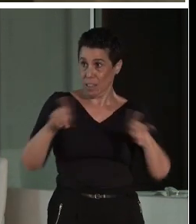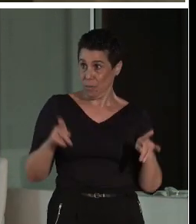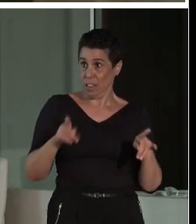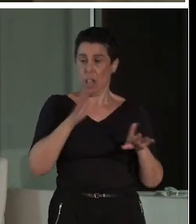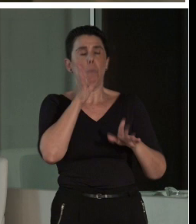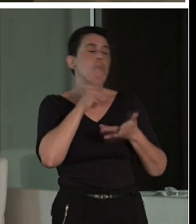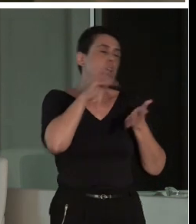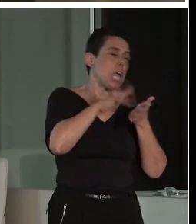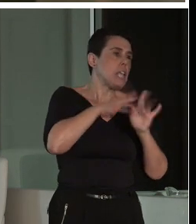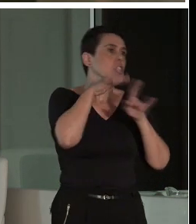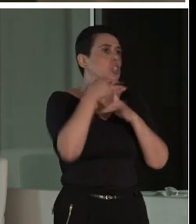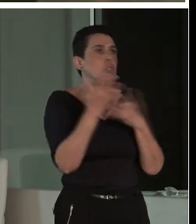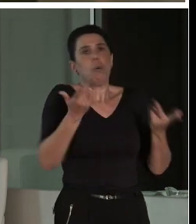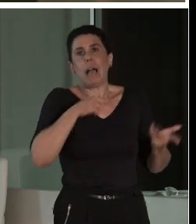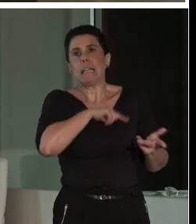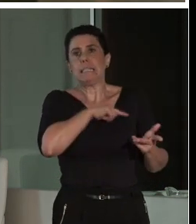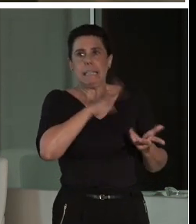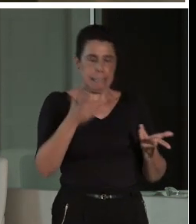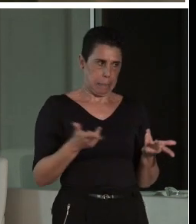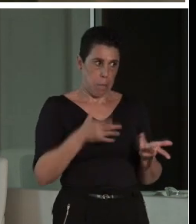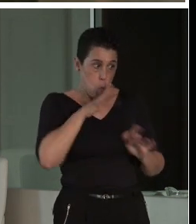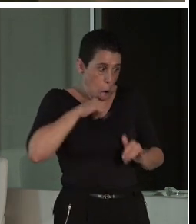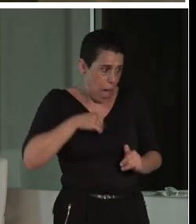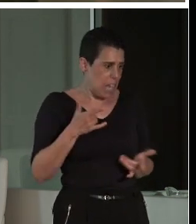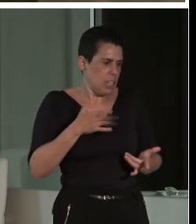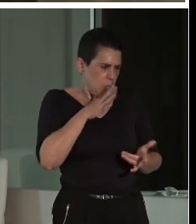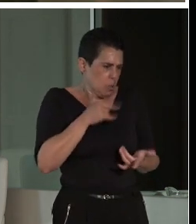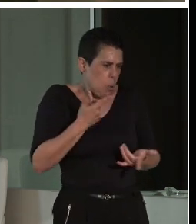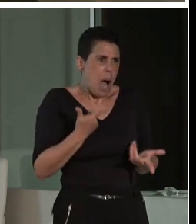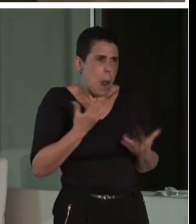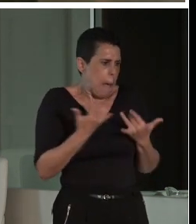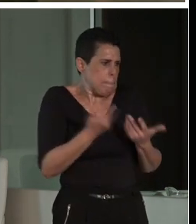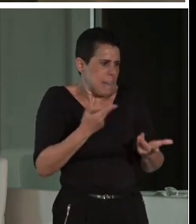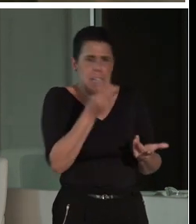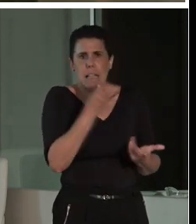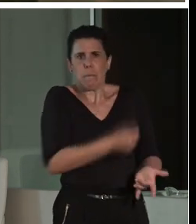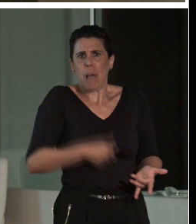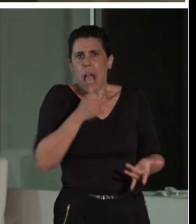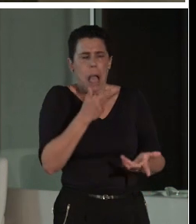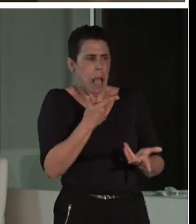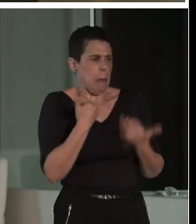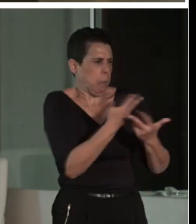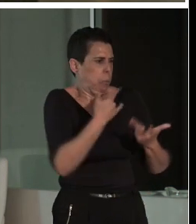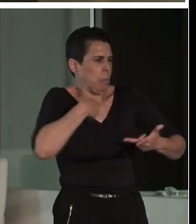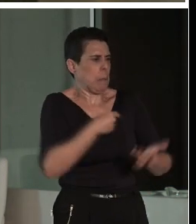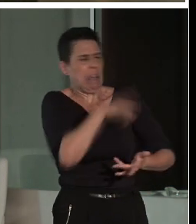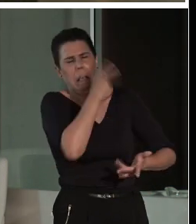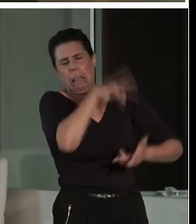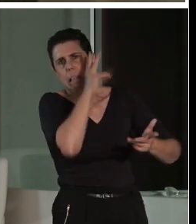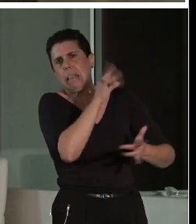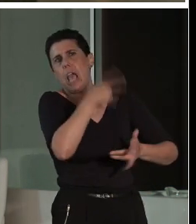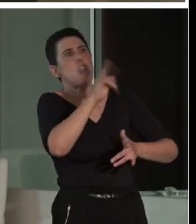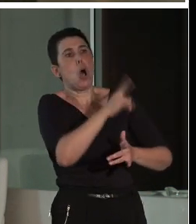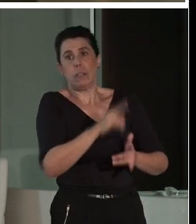estoy de buen humor te voy a contestar bien, porque si ya tengo hambre voy a salir corriendo y la mitad de la encuesta no te la voy a contestar, porque si el niño me está molestando…